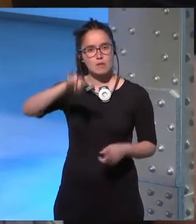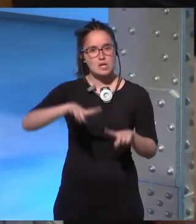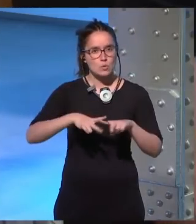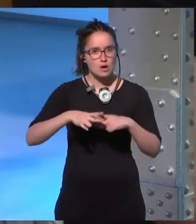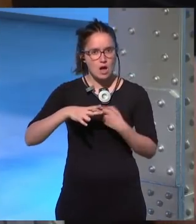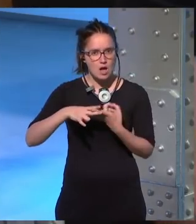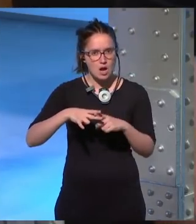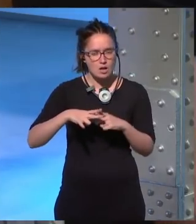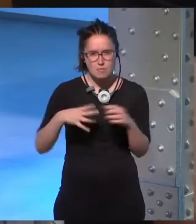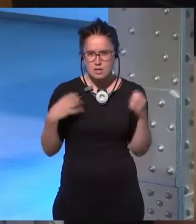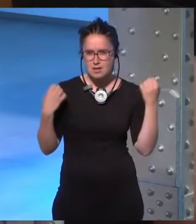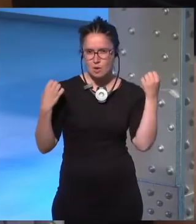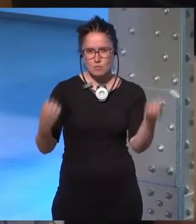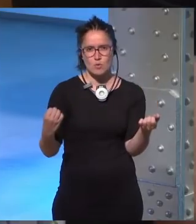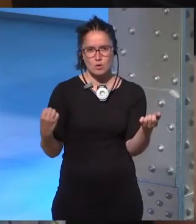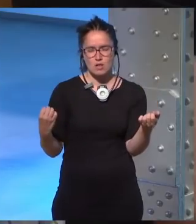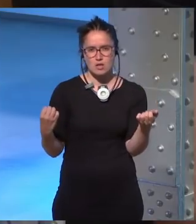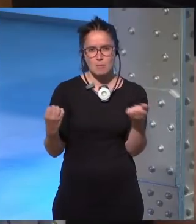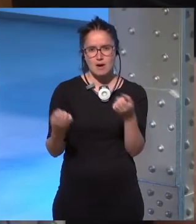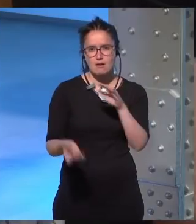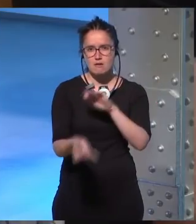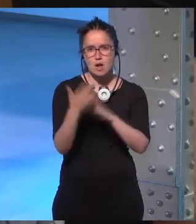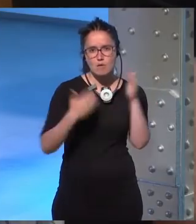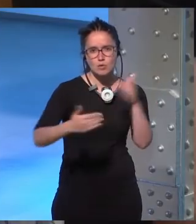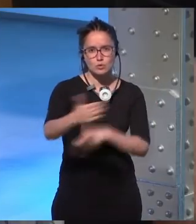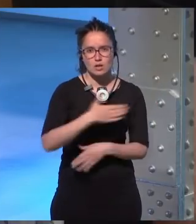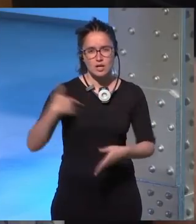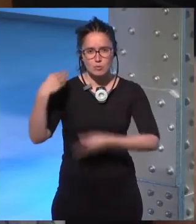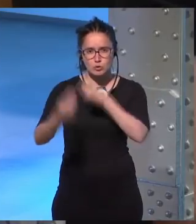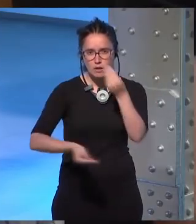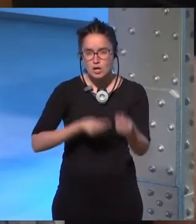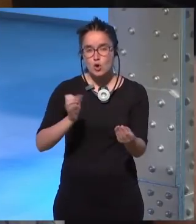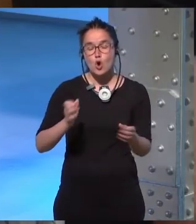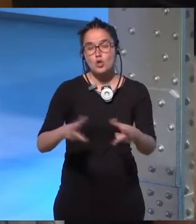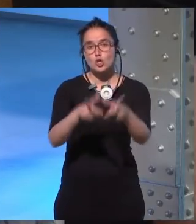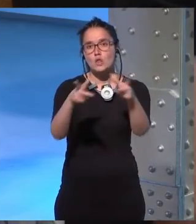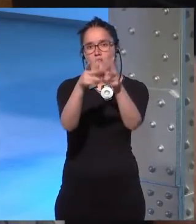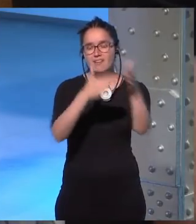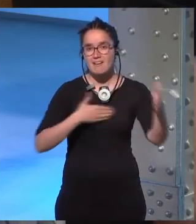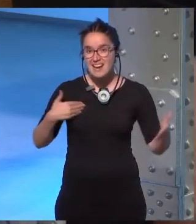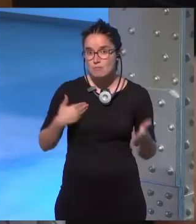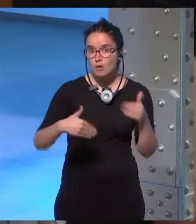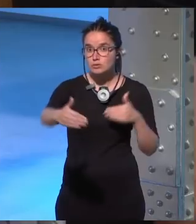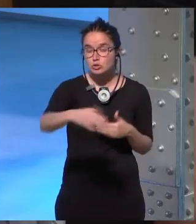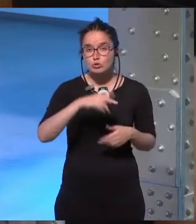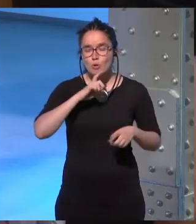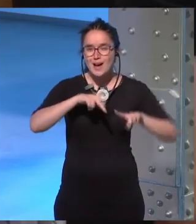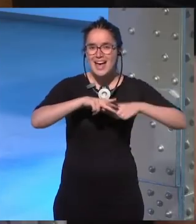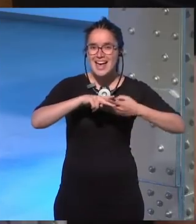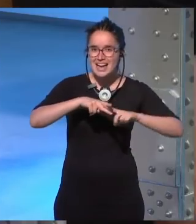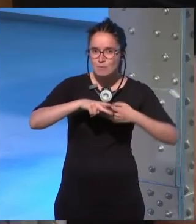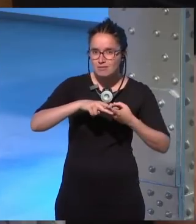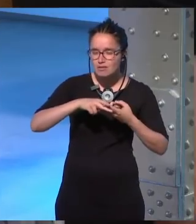herramienta potente para construir el futuro que queremos hacer o la sociedad que queremos o sea como herramienta